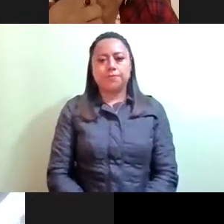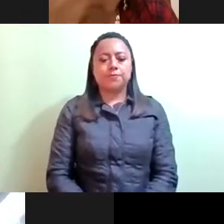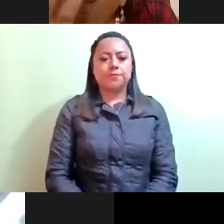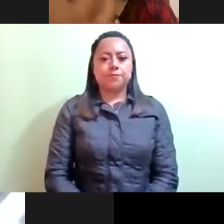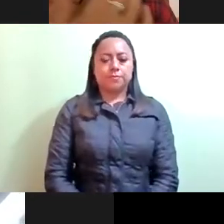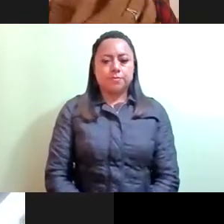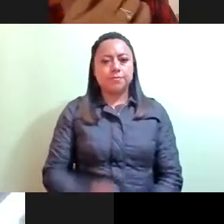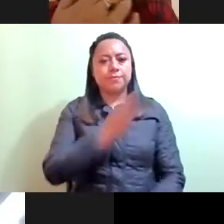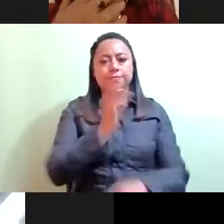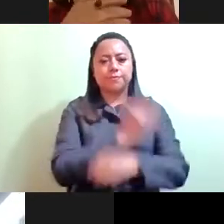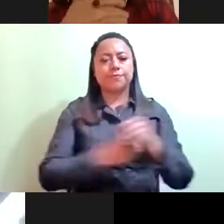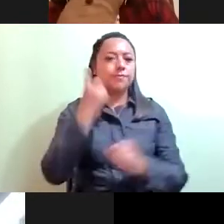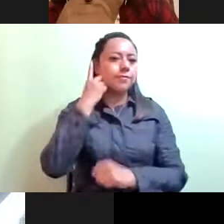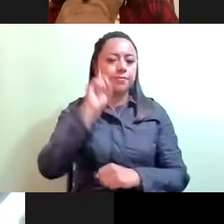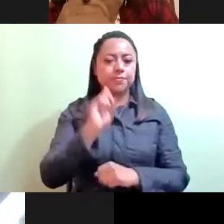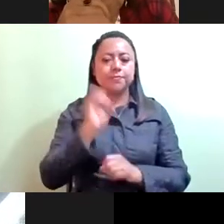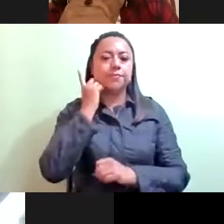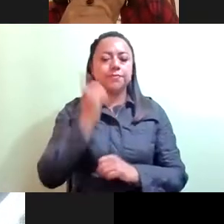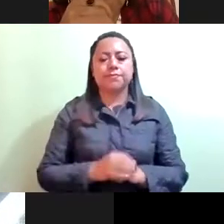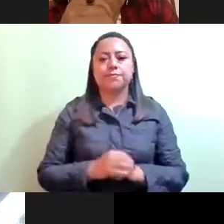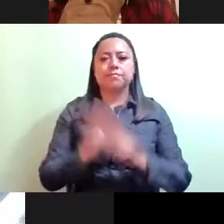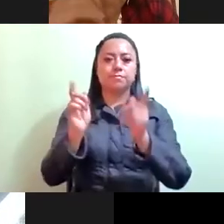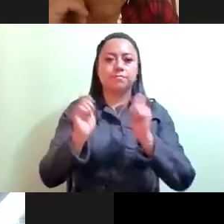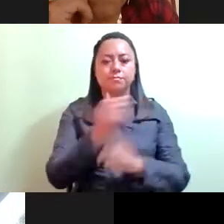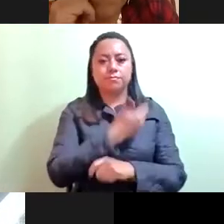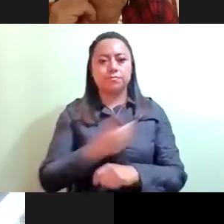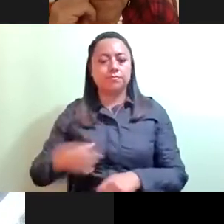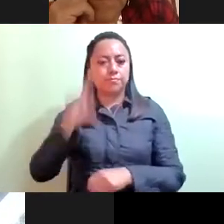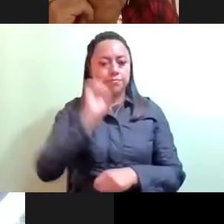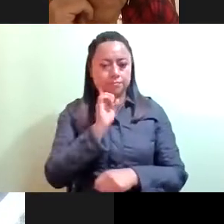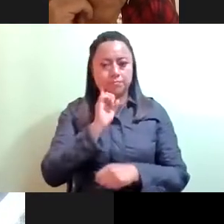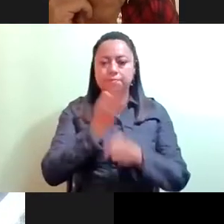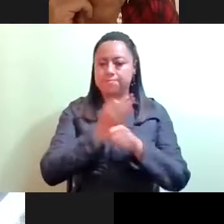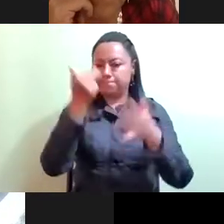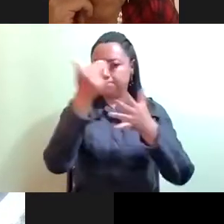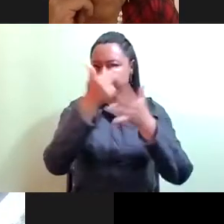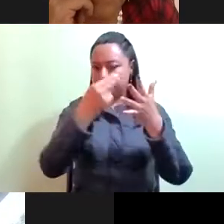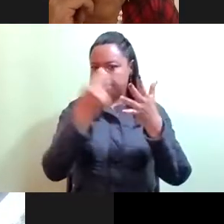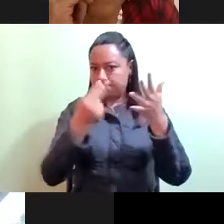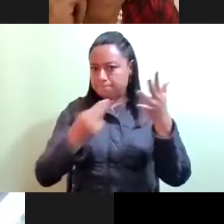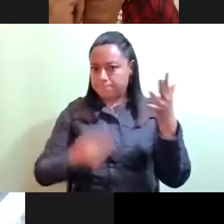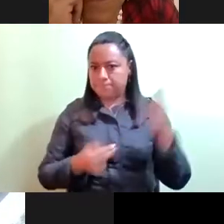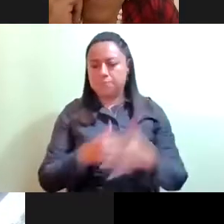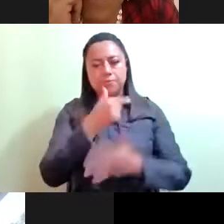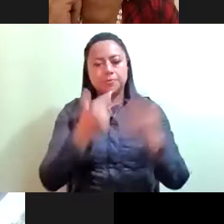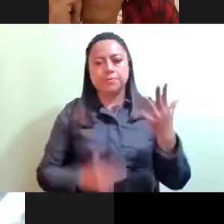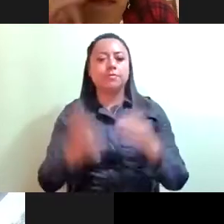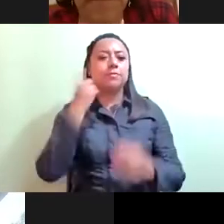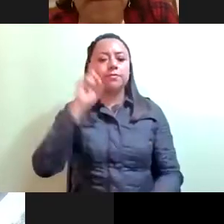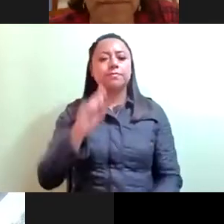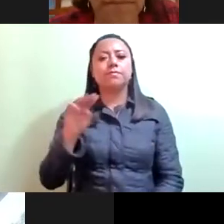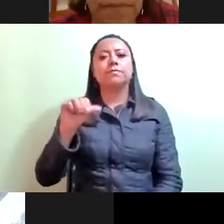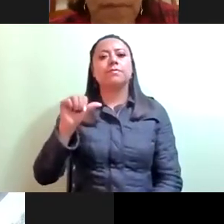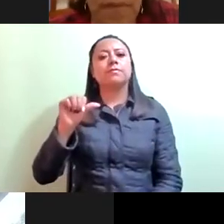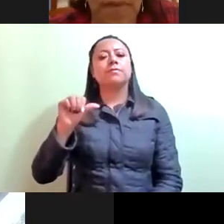Buenas tardes, diputadas y diputados. Por instrucciones de la presidenta, procederé a pasar lista de asistencia. Diputada Marta Soledad Ávila Aventura.